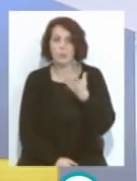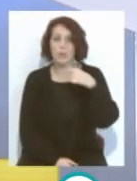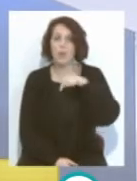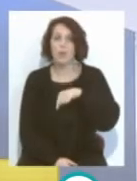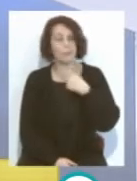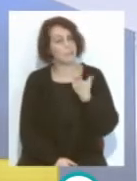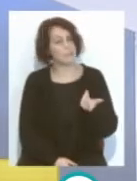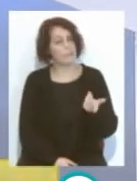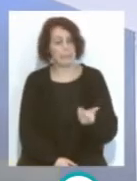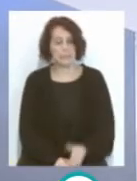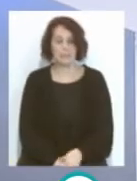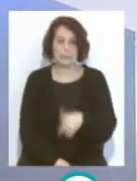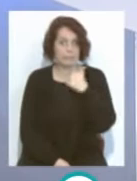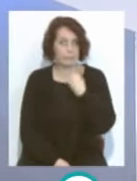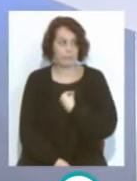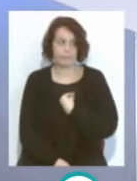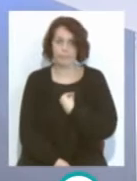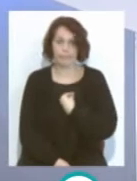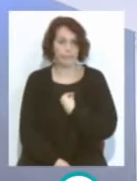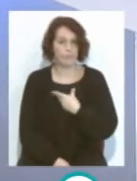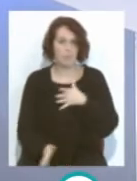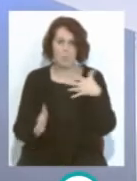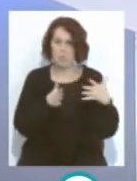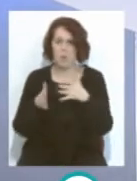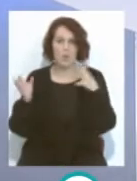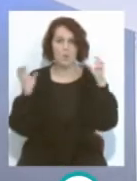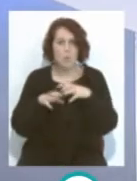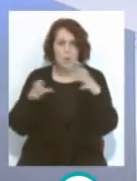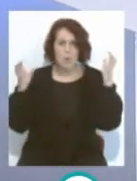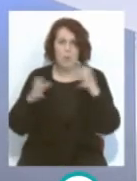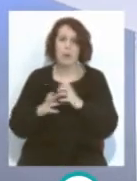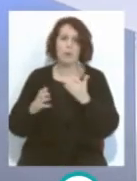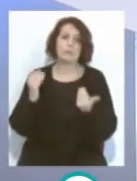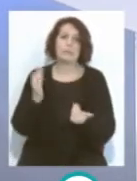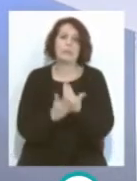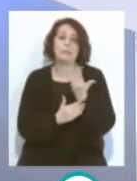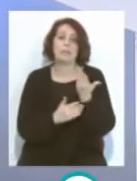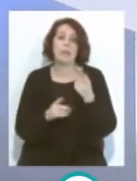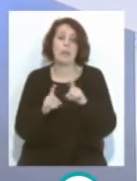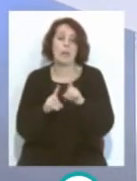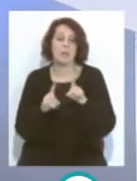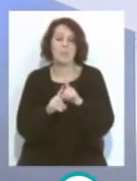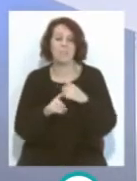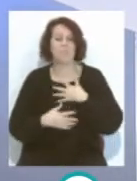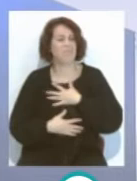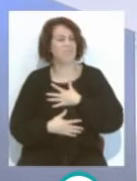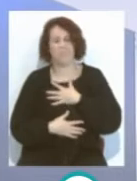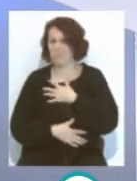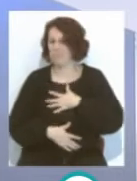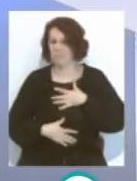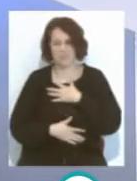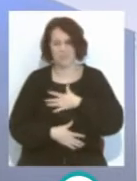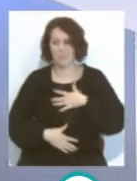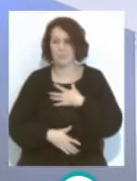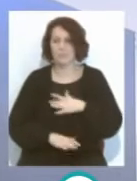hoy no podemos decir lo mismo, entre el viento, la lluvia, día totalmente desapacible. Pero